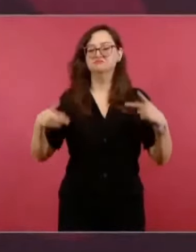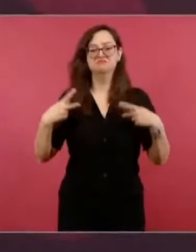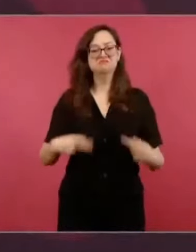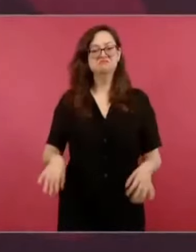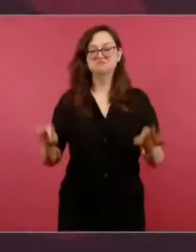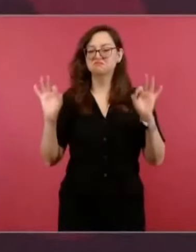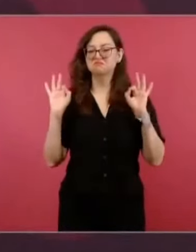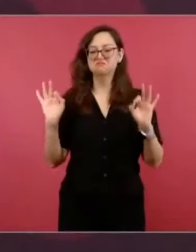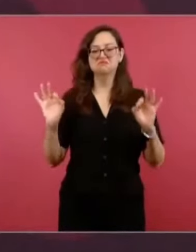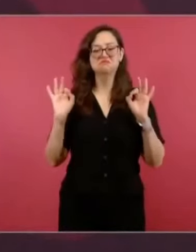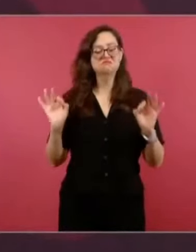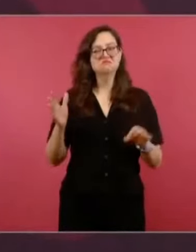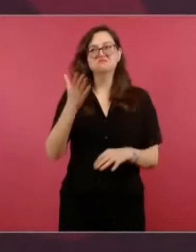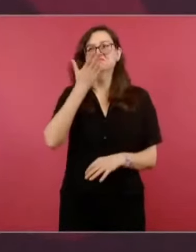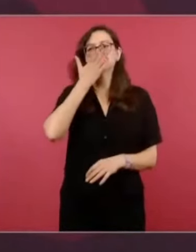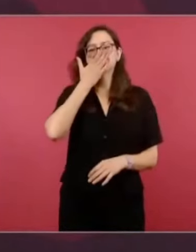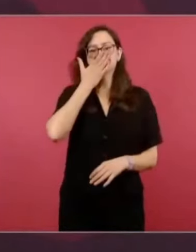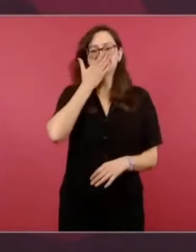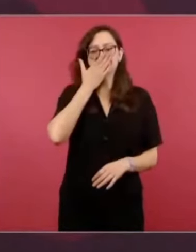en todos lados.